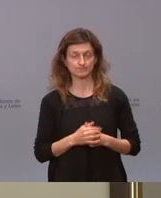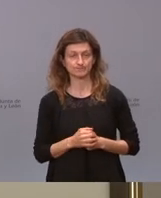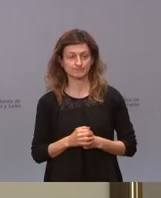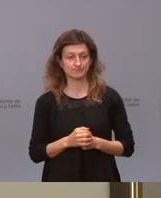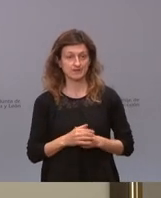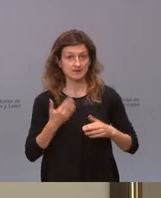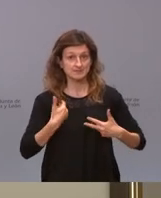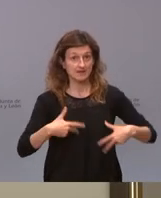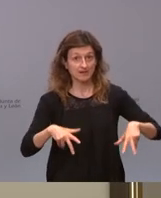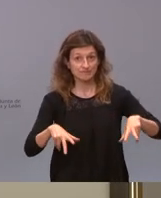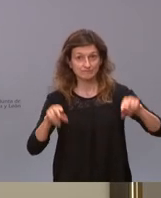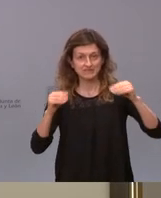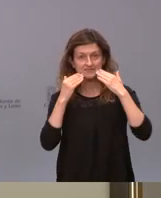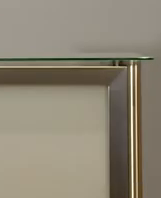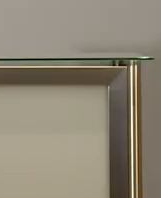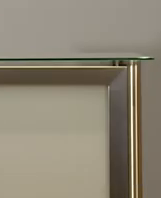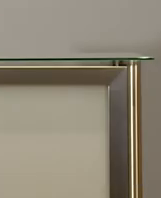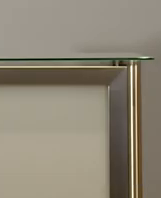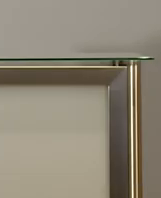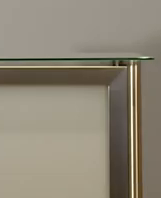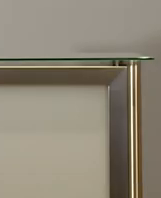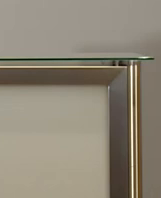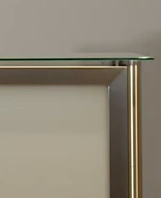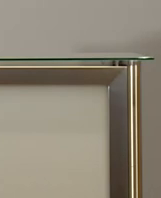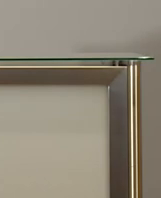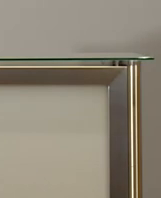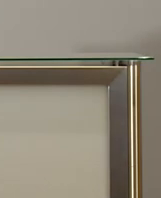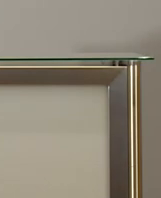pues hemos llegado al final por hoy gracias muy bien muchísimas gracias gracias